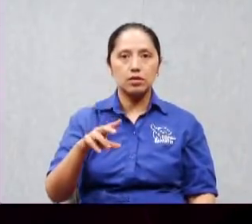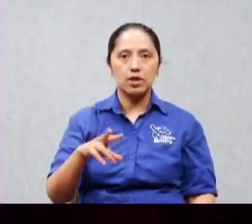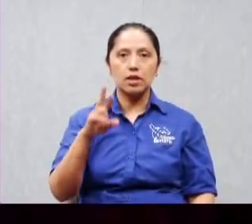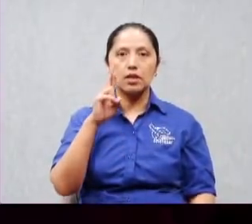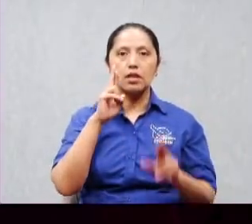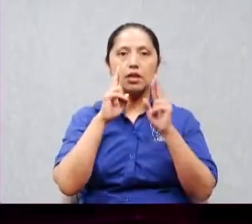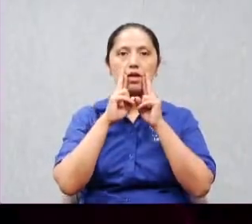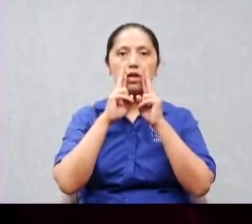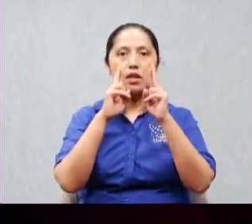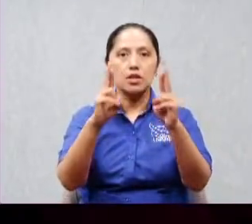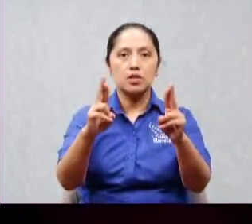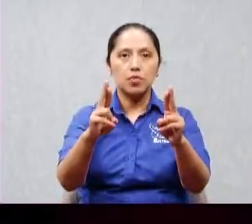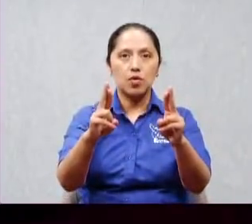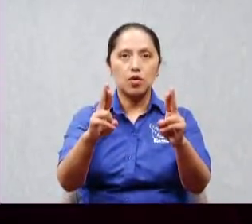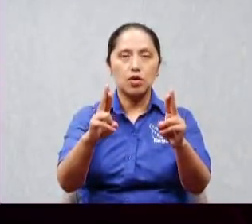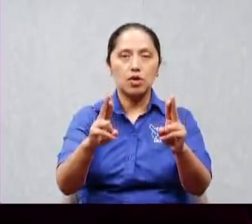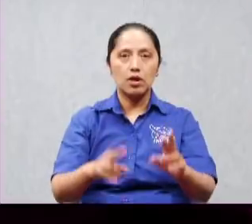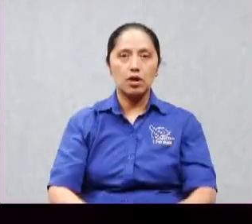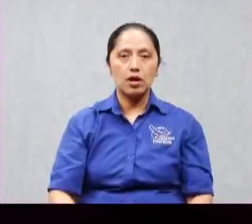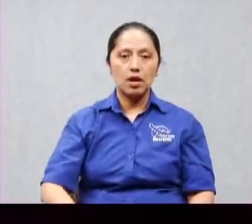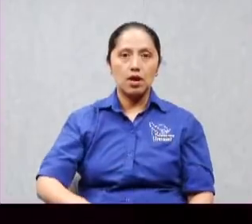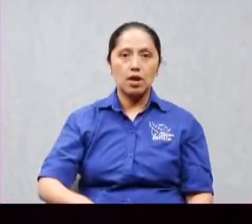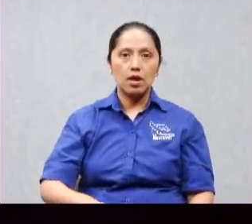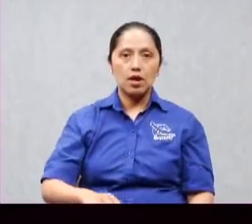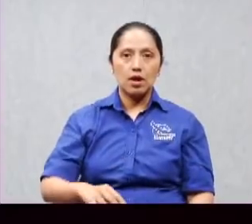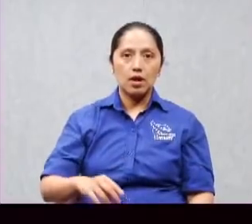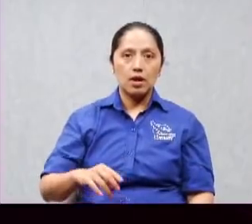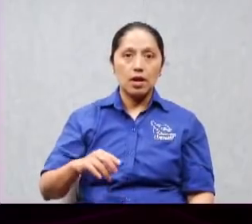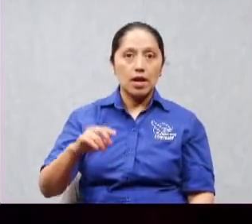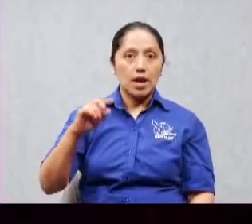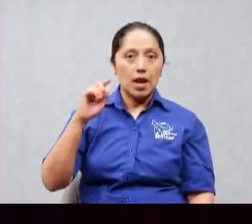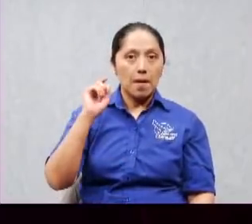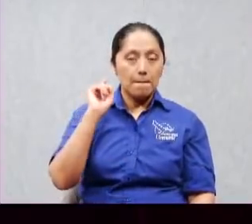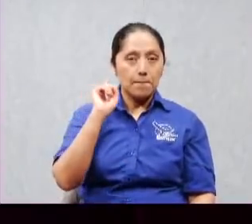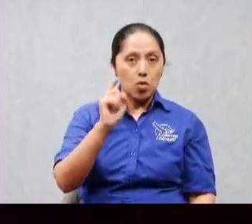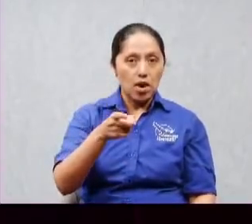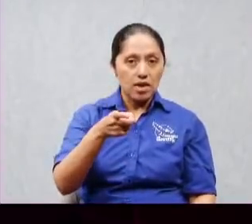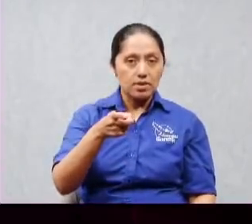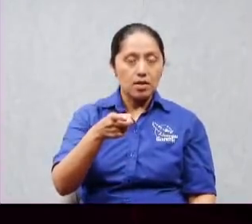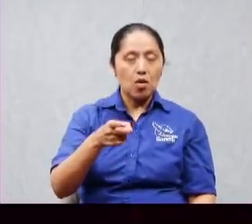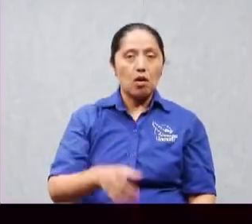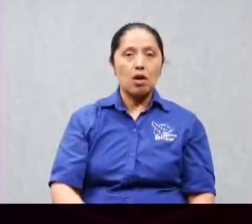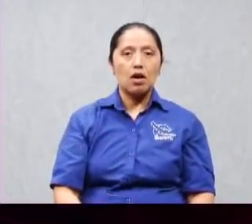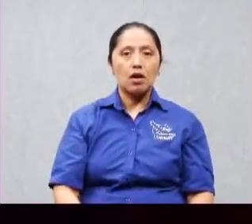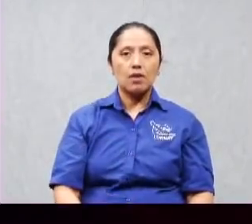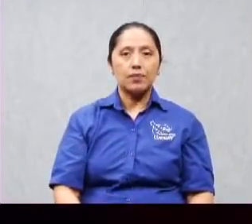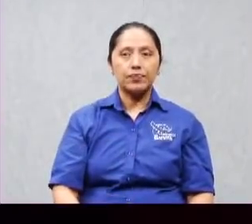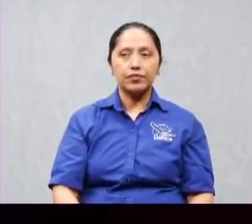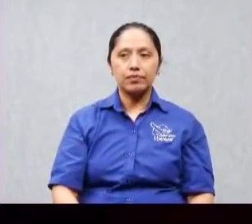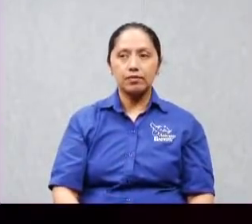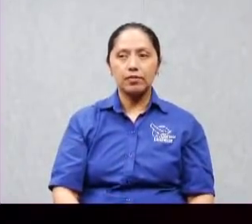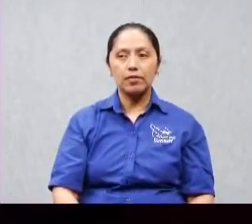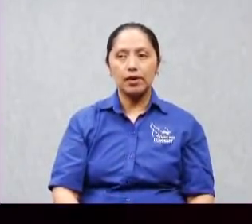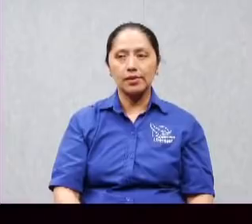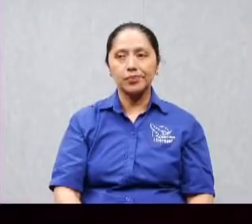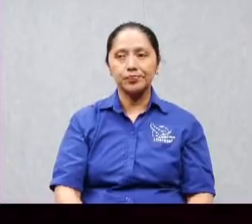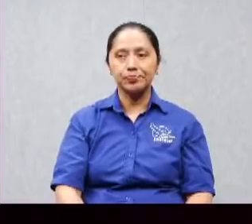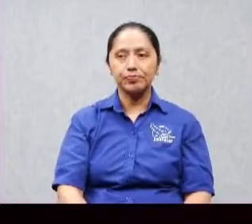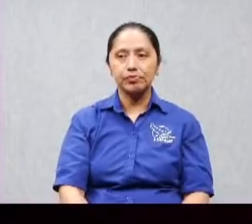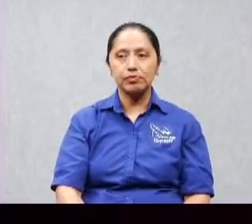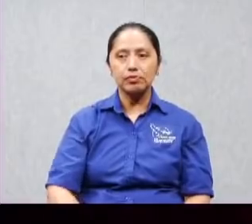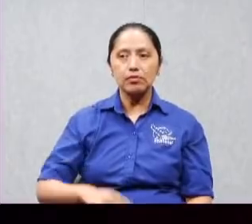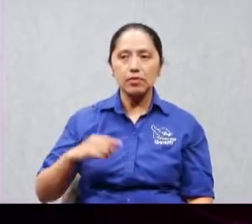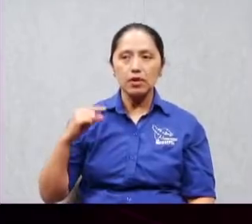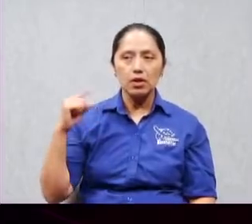todo escriba instruido en el reino de los cielos es semejante a un hombre jefe de